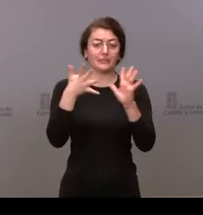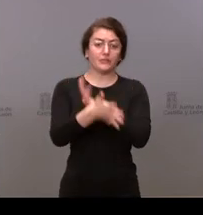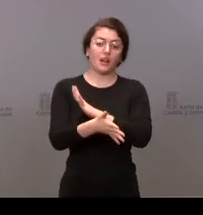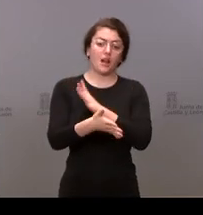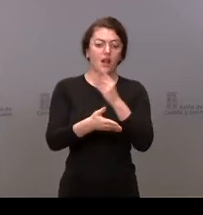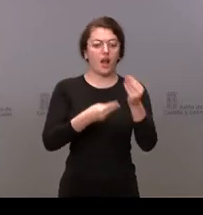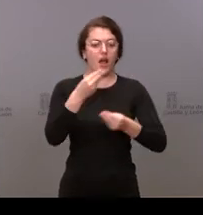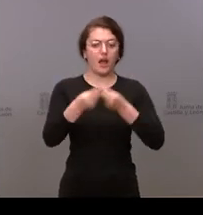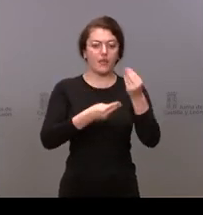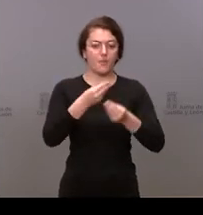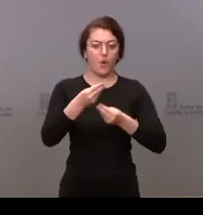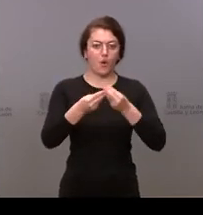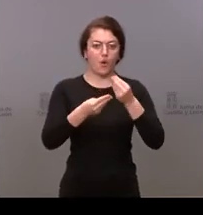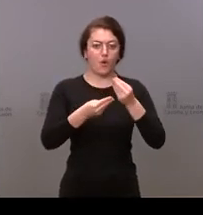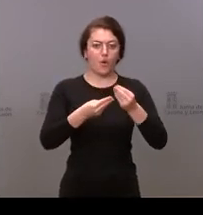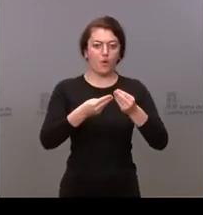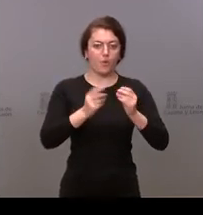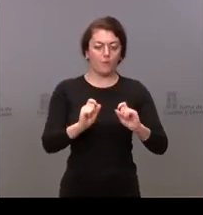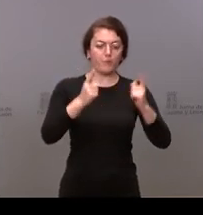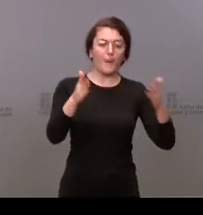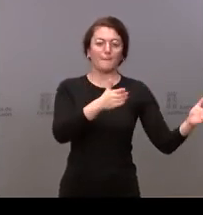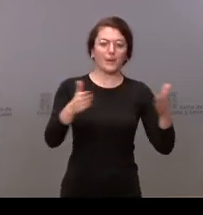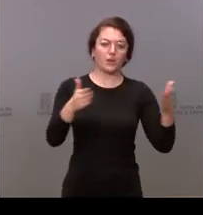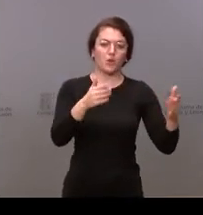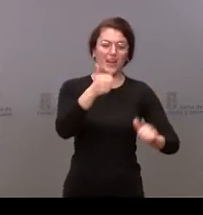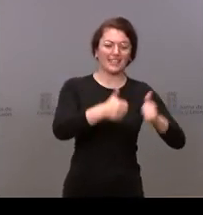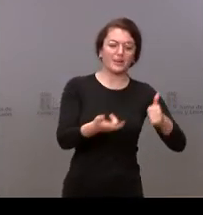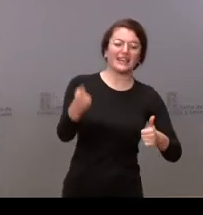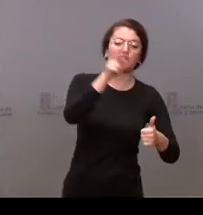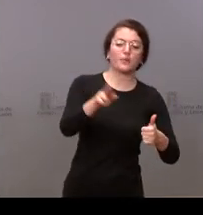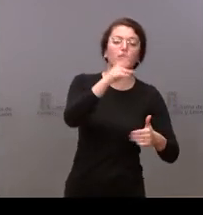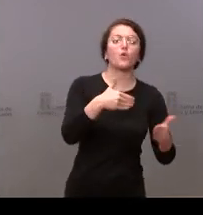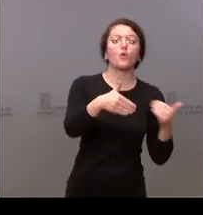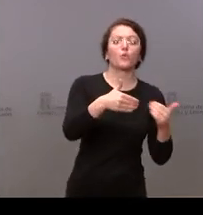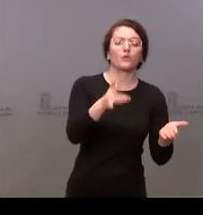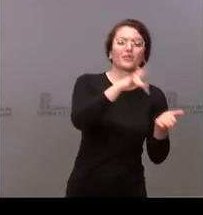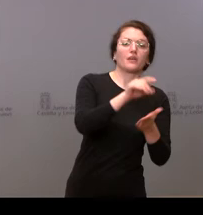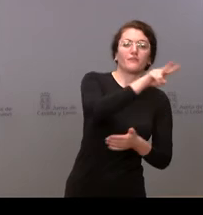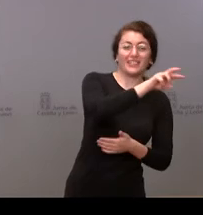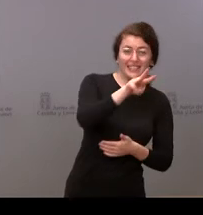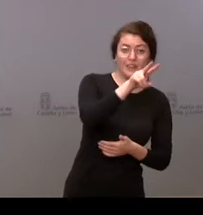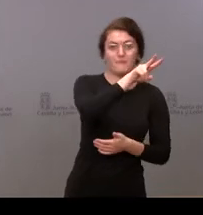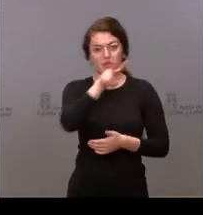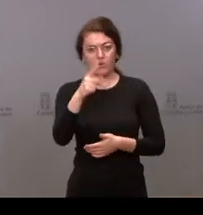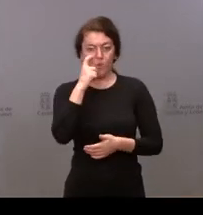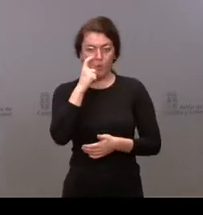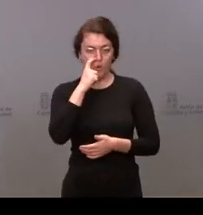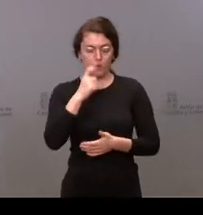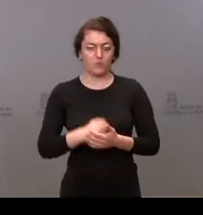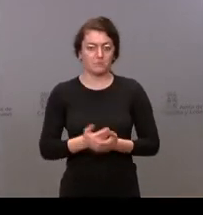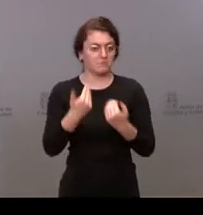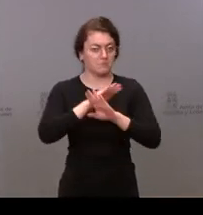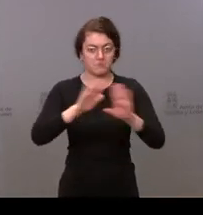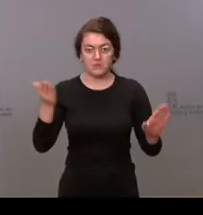este periodo de recuperación y esos exámenes de recuperación que tendrán lugar los días 22 y 23 de junio. Y, sin más,